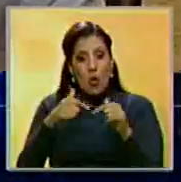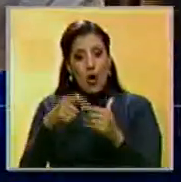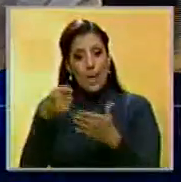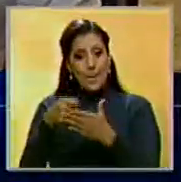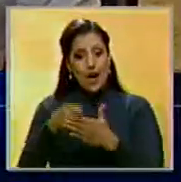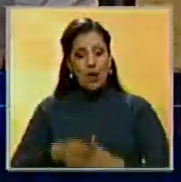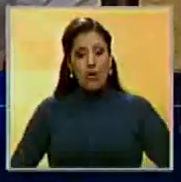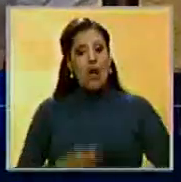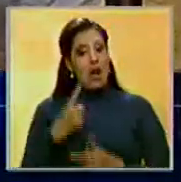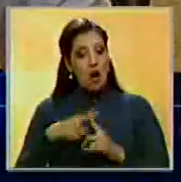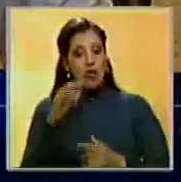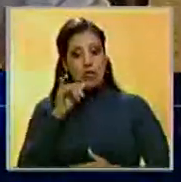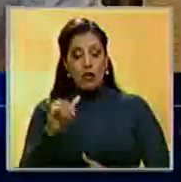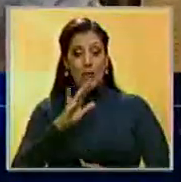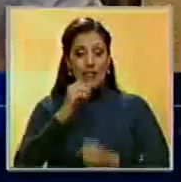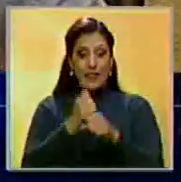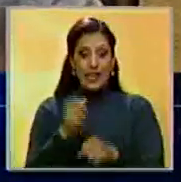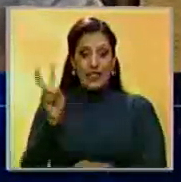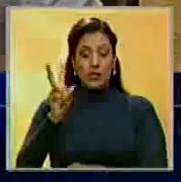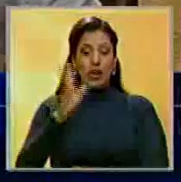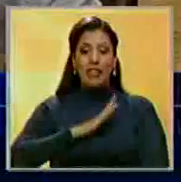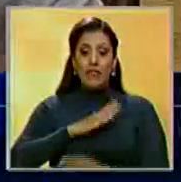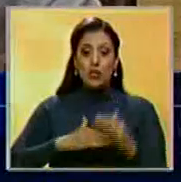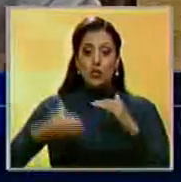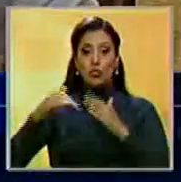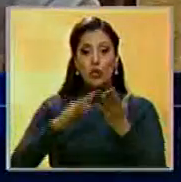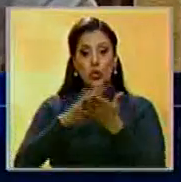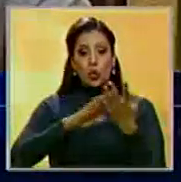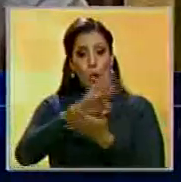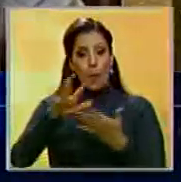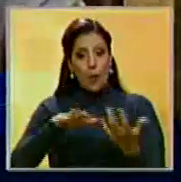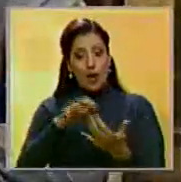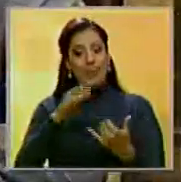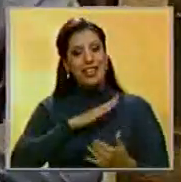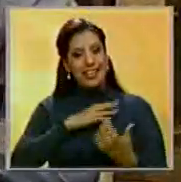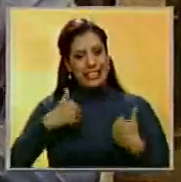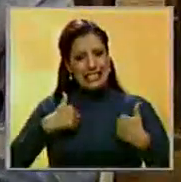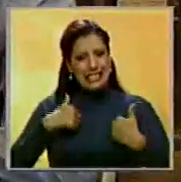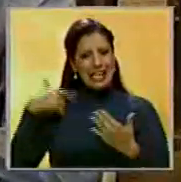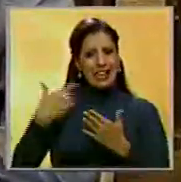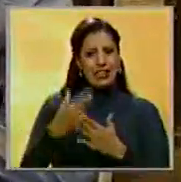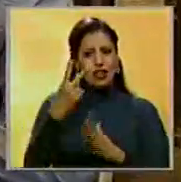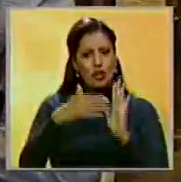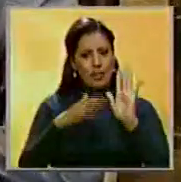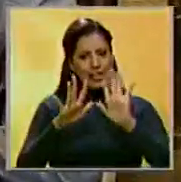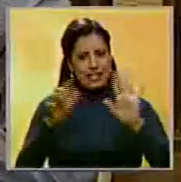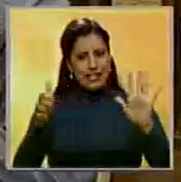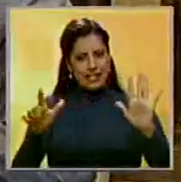inversión. Pérez Abad espera que Venezuela supere la recesión económica en la que está inmersa hacia finales de 2017.